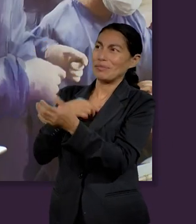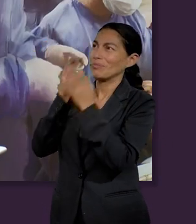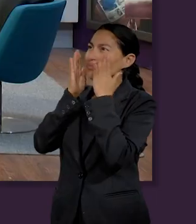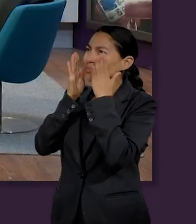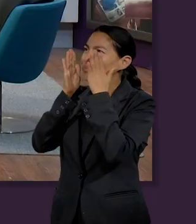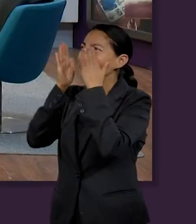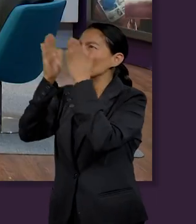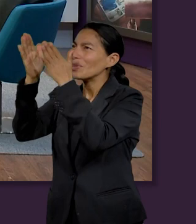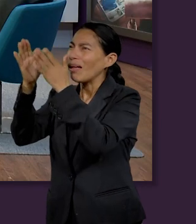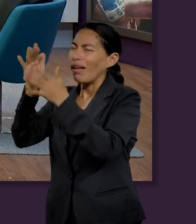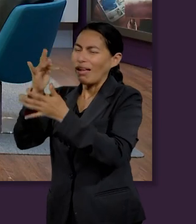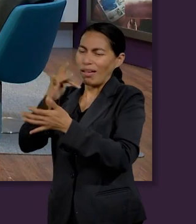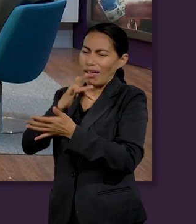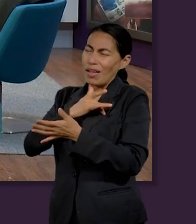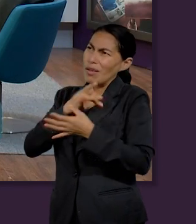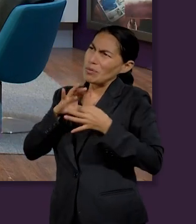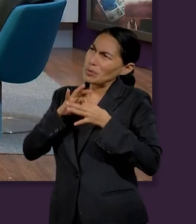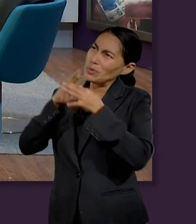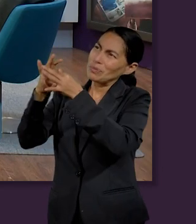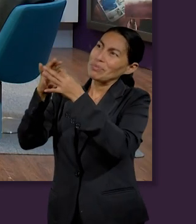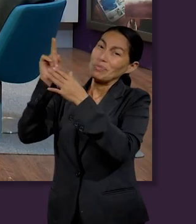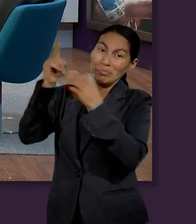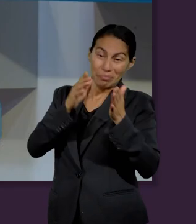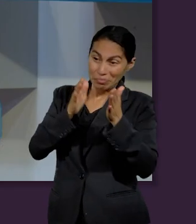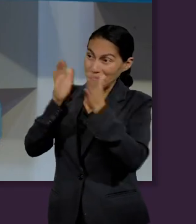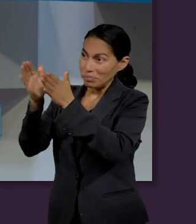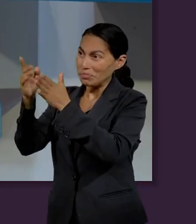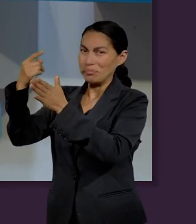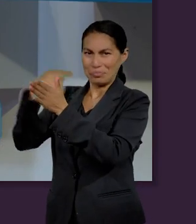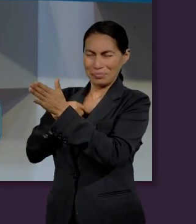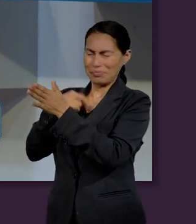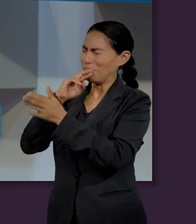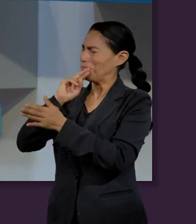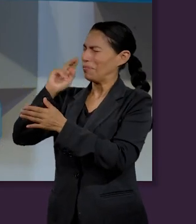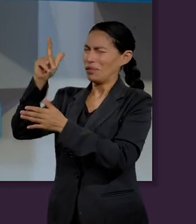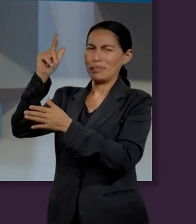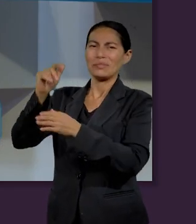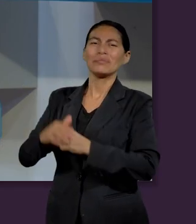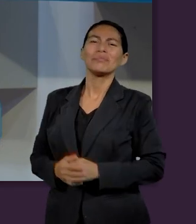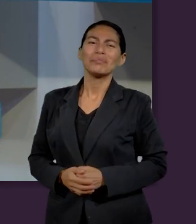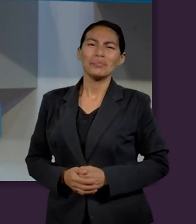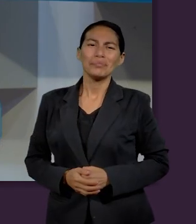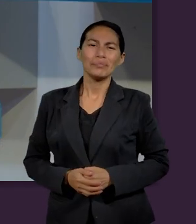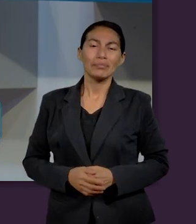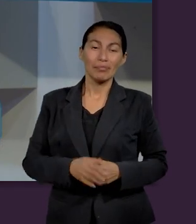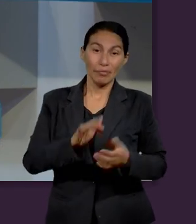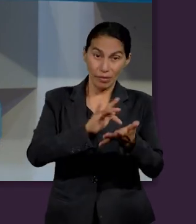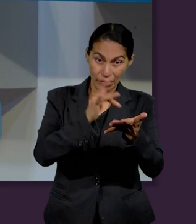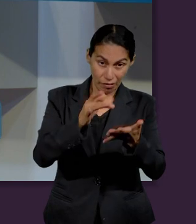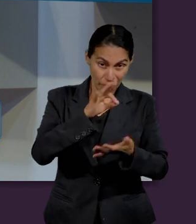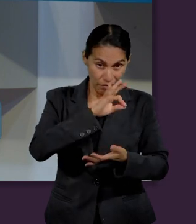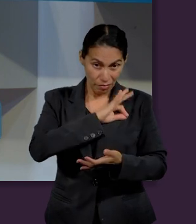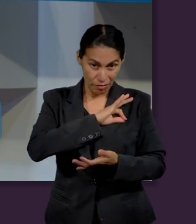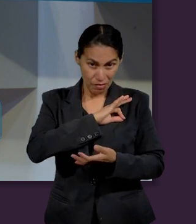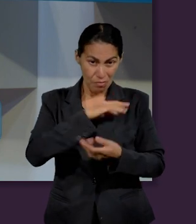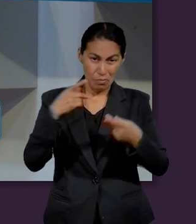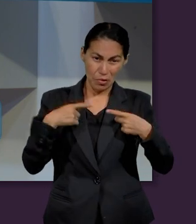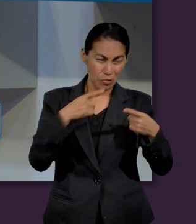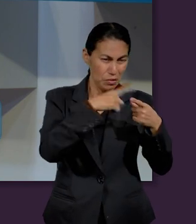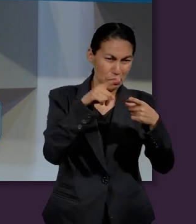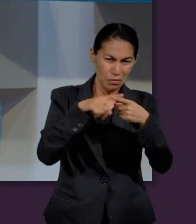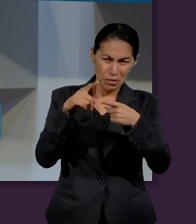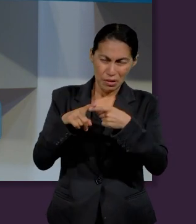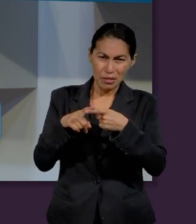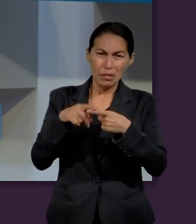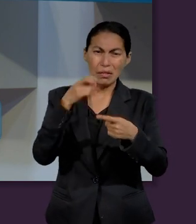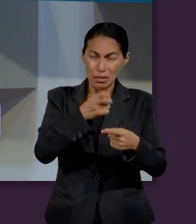para nosotros. En la fe murieron todos estos personajes sin haber recibido lo prometido, en el caso de